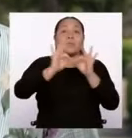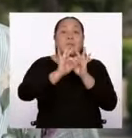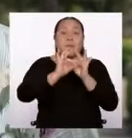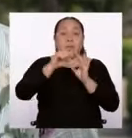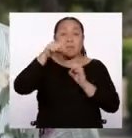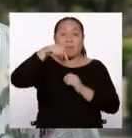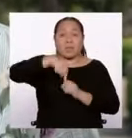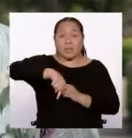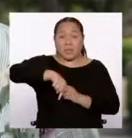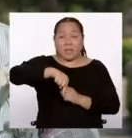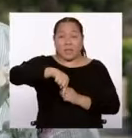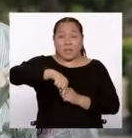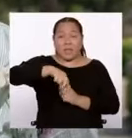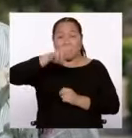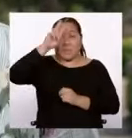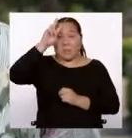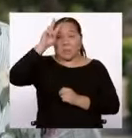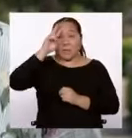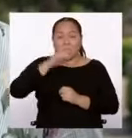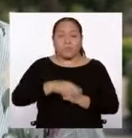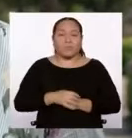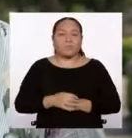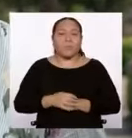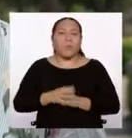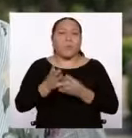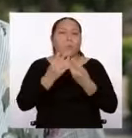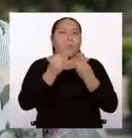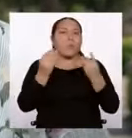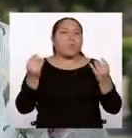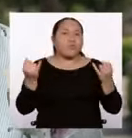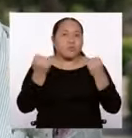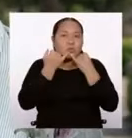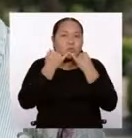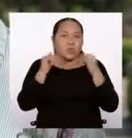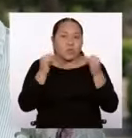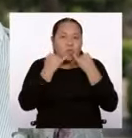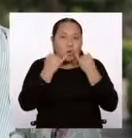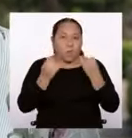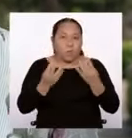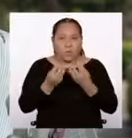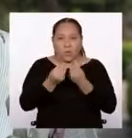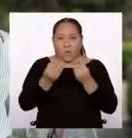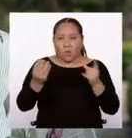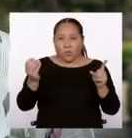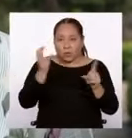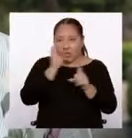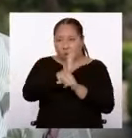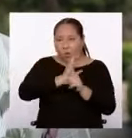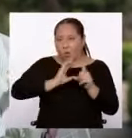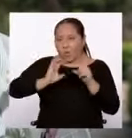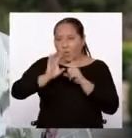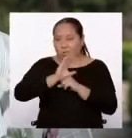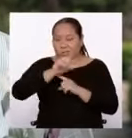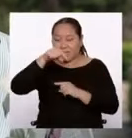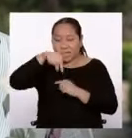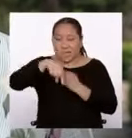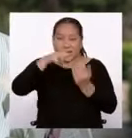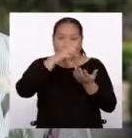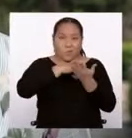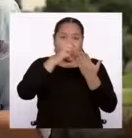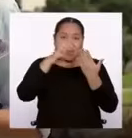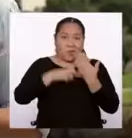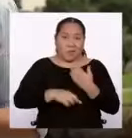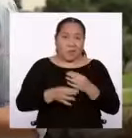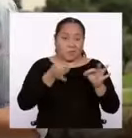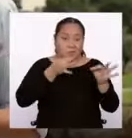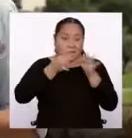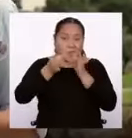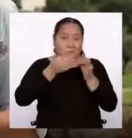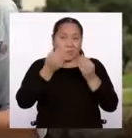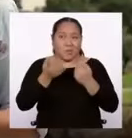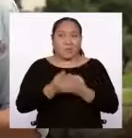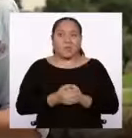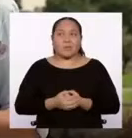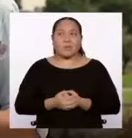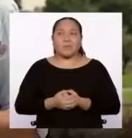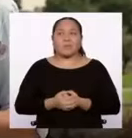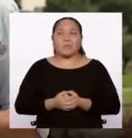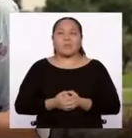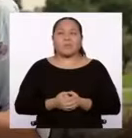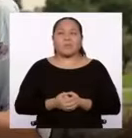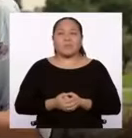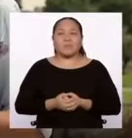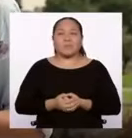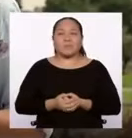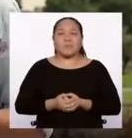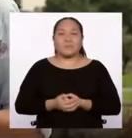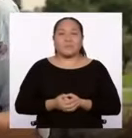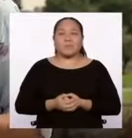pluricultural y multilingüe. En el programa de hoy vamos a hablar de eso. Cusizón, hocha y